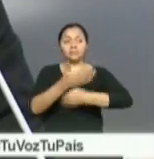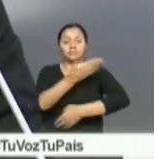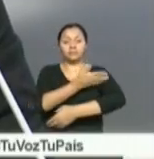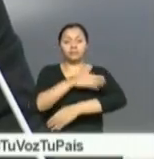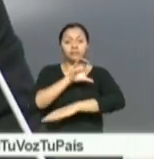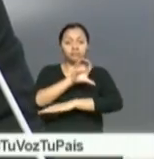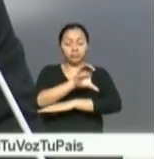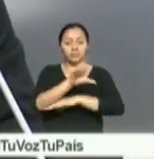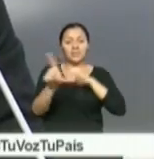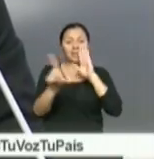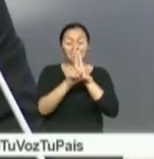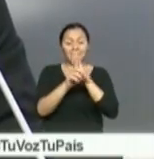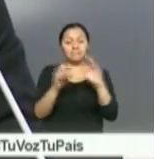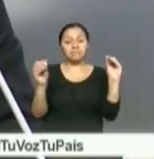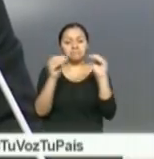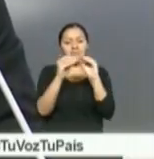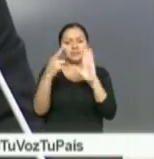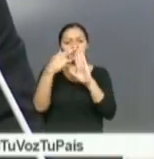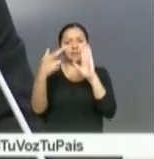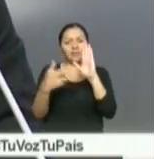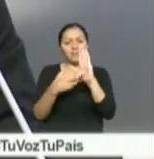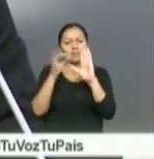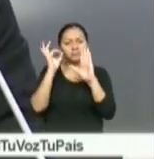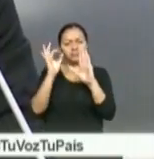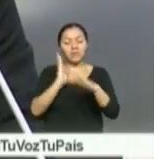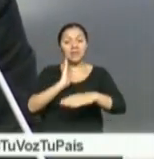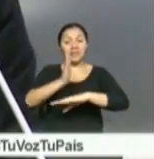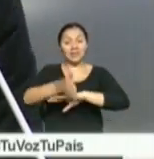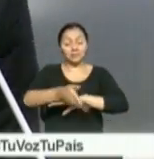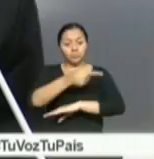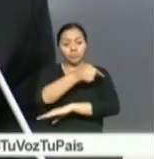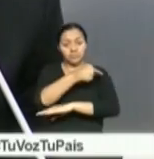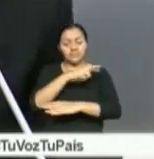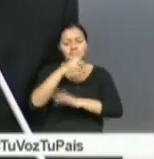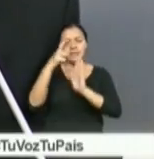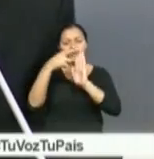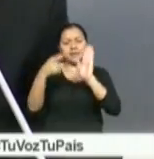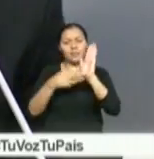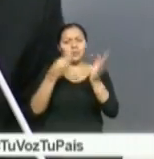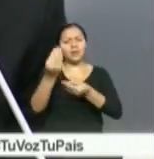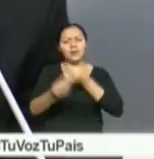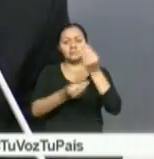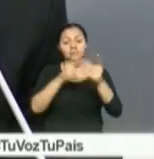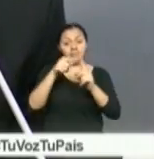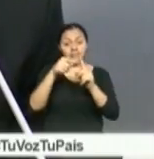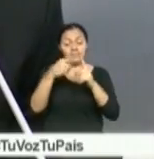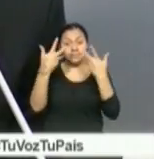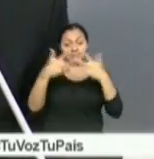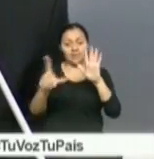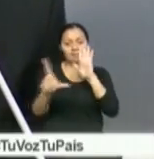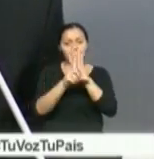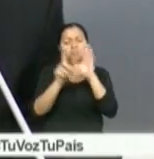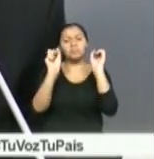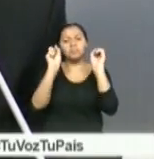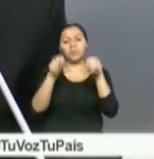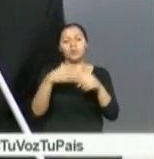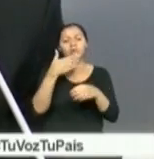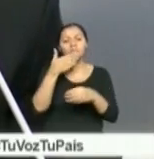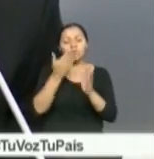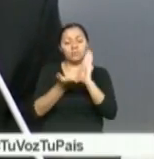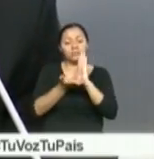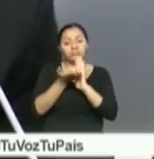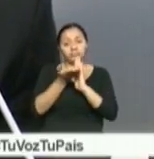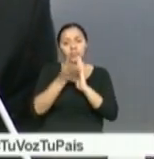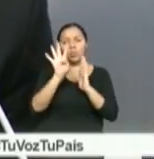ley y de los posibles reglamentos o posteriores reglamentos que vendrán luego de este código, podría crecer de 4